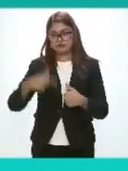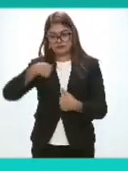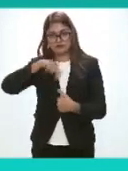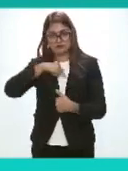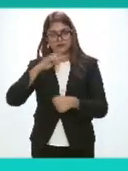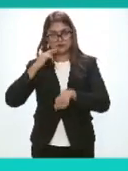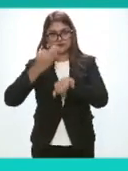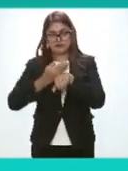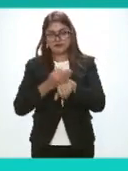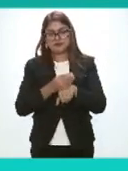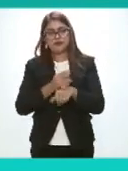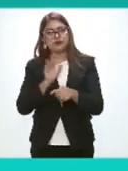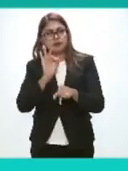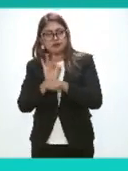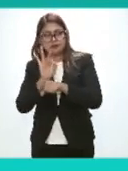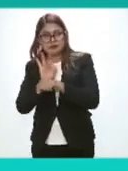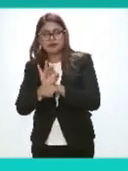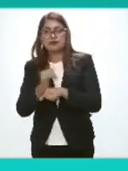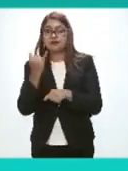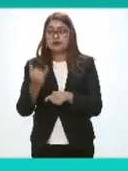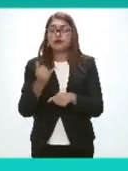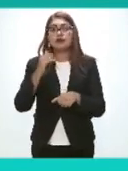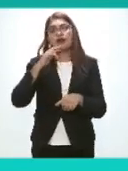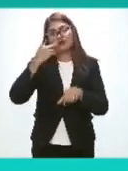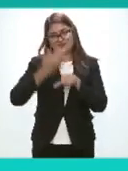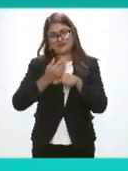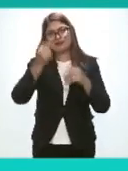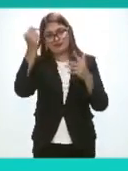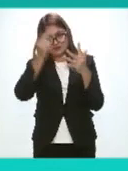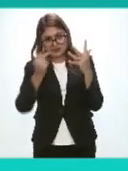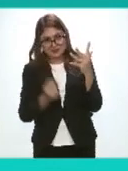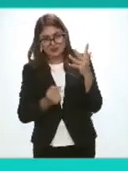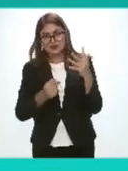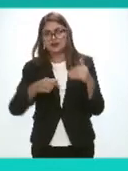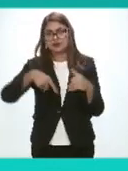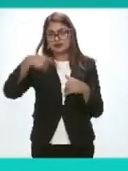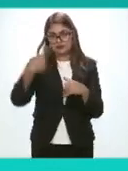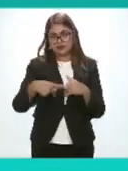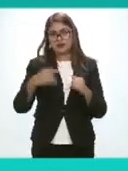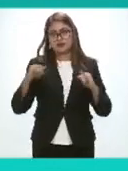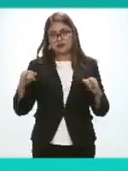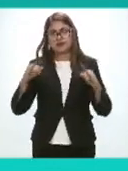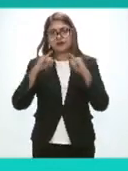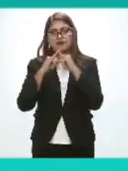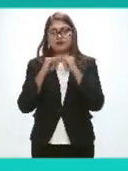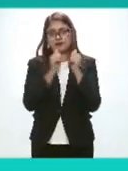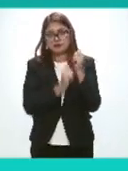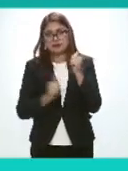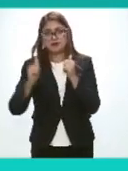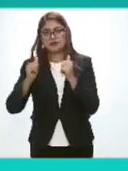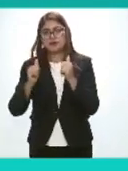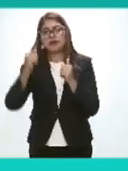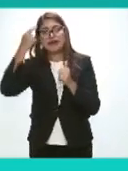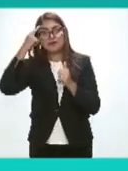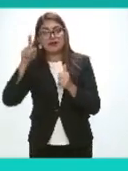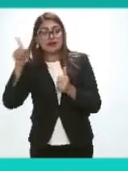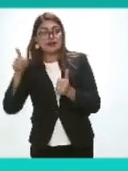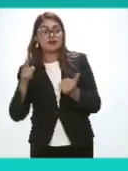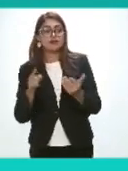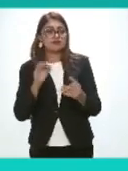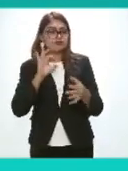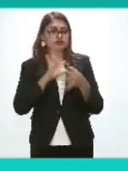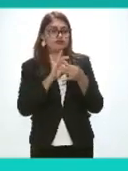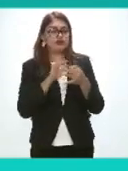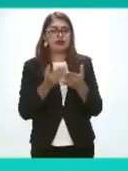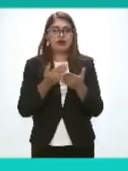Tutelamos Y las funciones de este organismo Constitucional Autónomo Al resolver favorablemente La